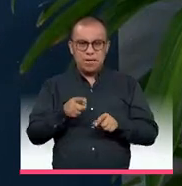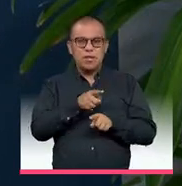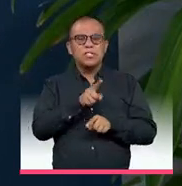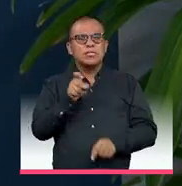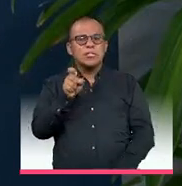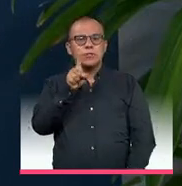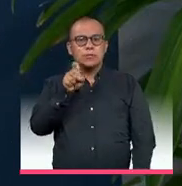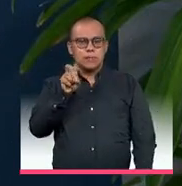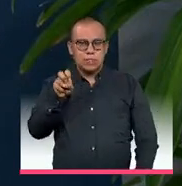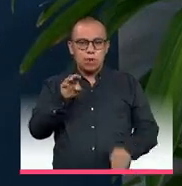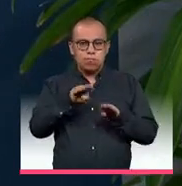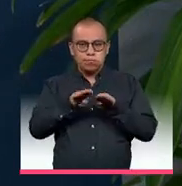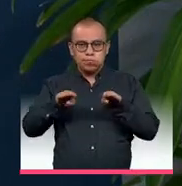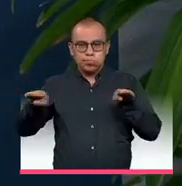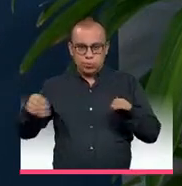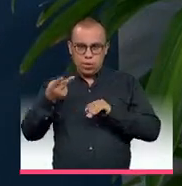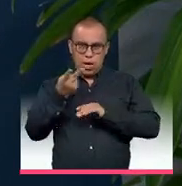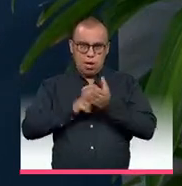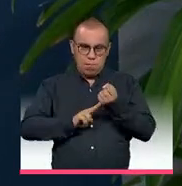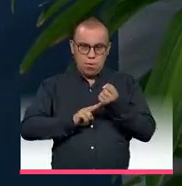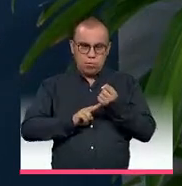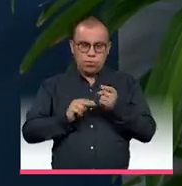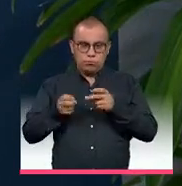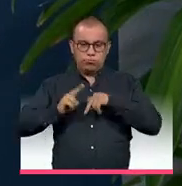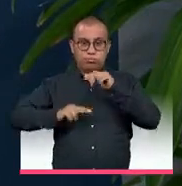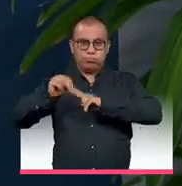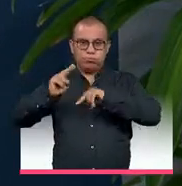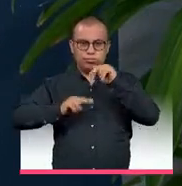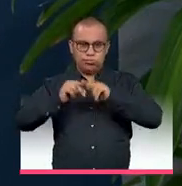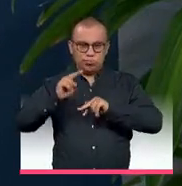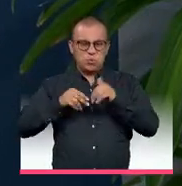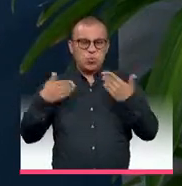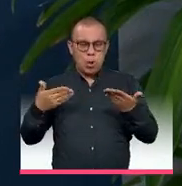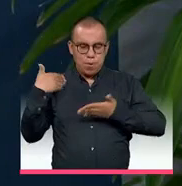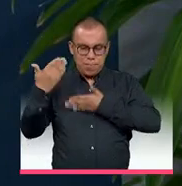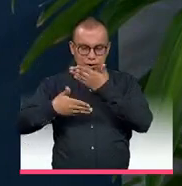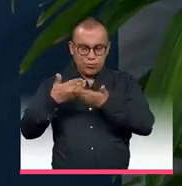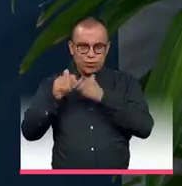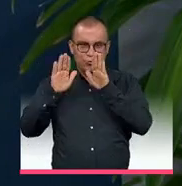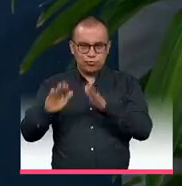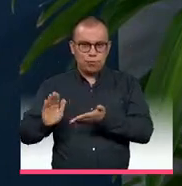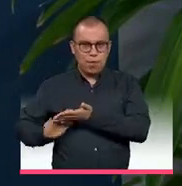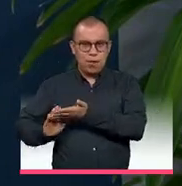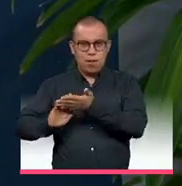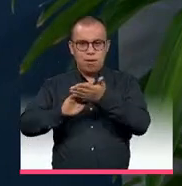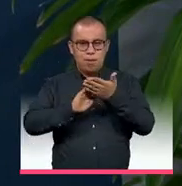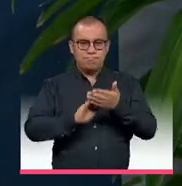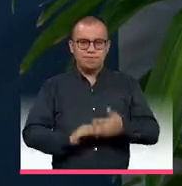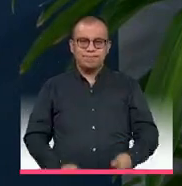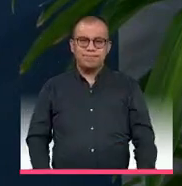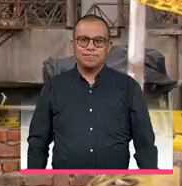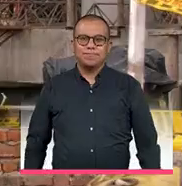167 buses biarticulados. En Ojo a la Obra les contamos cómo avanza esta importante construcción.